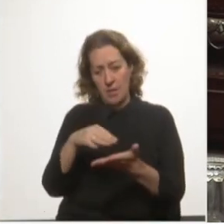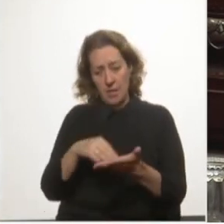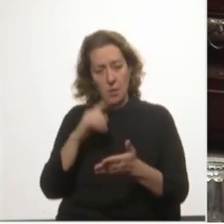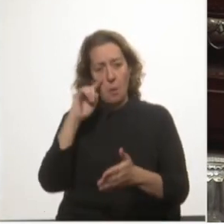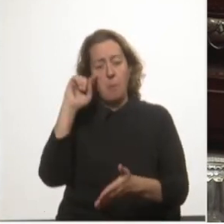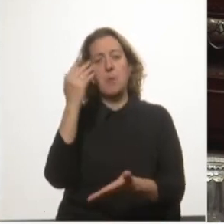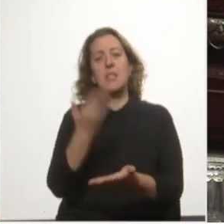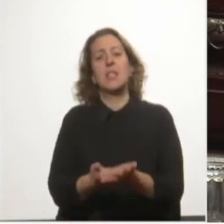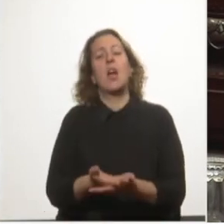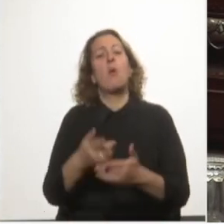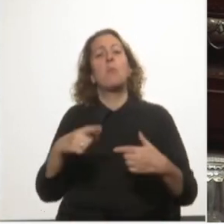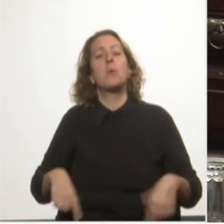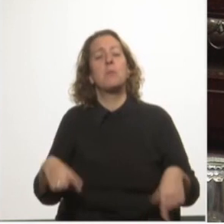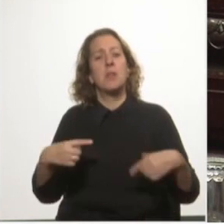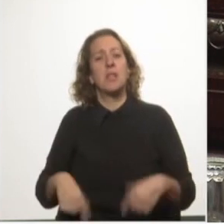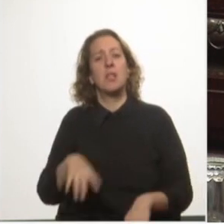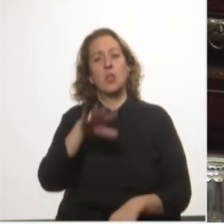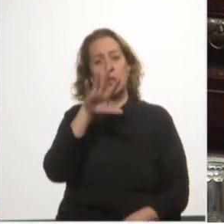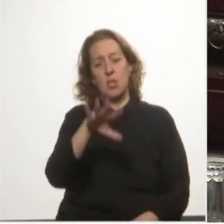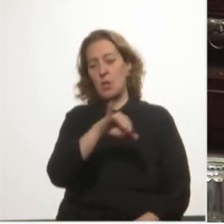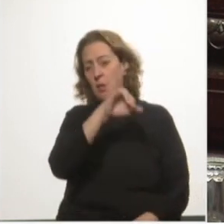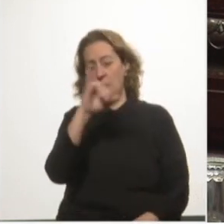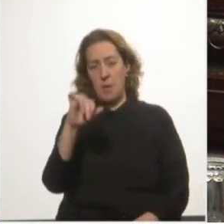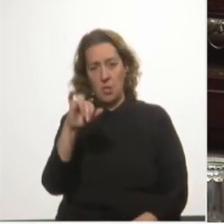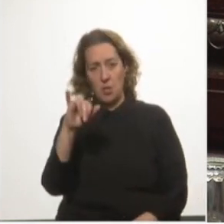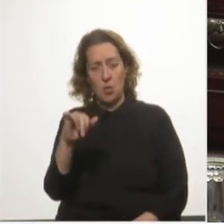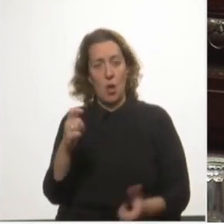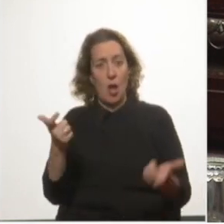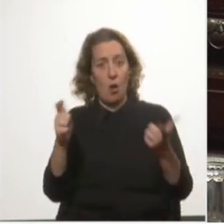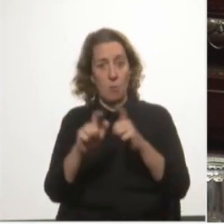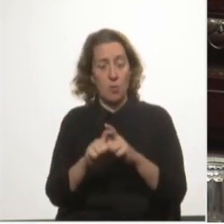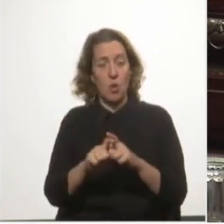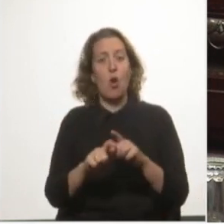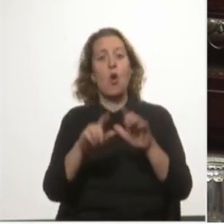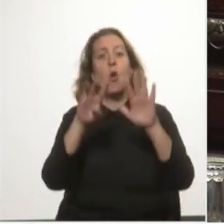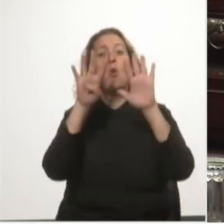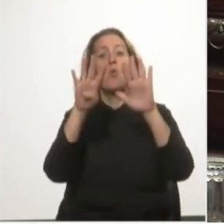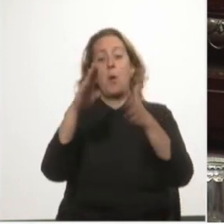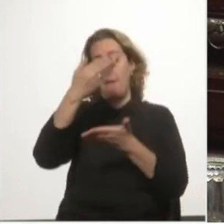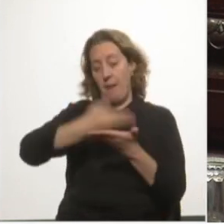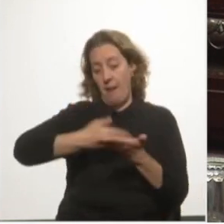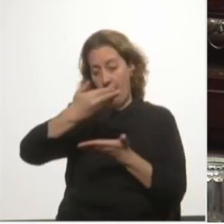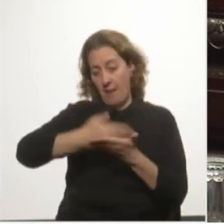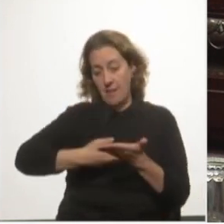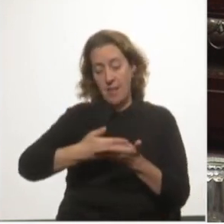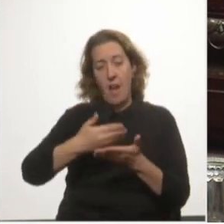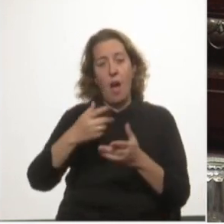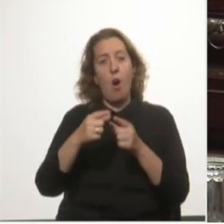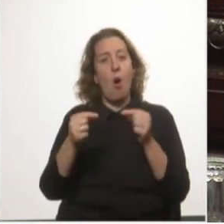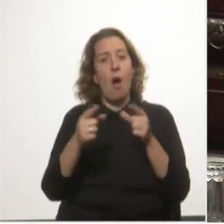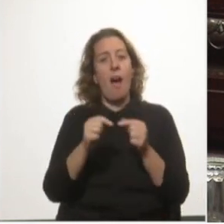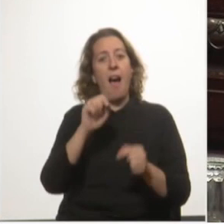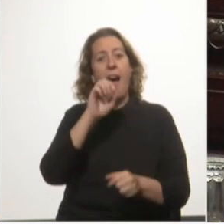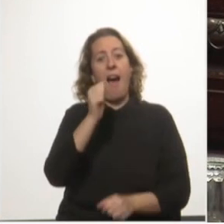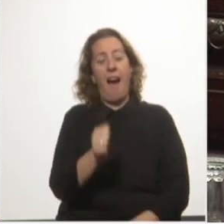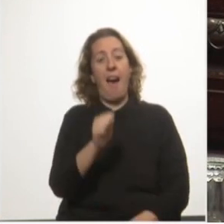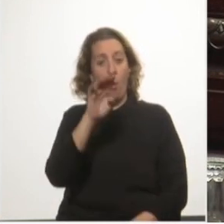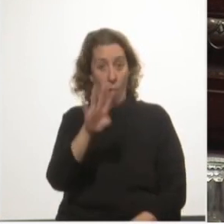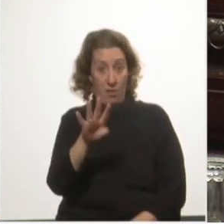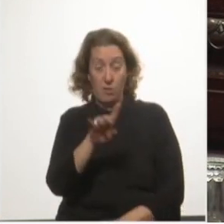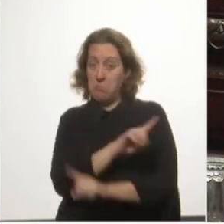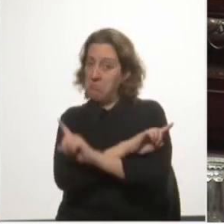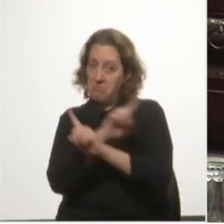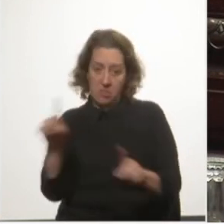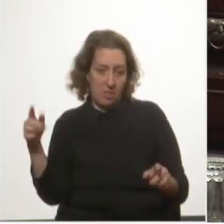mayo en la Comisión, que consiste en nueve carillas en hoja A4, sin fecha, ni firma,